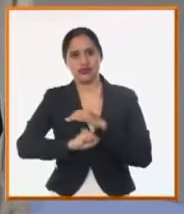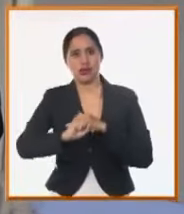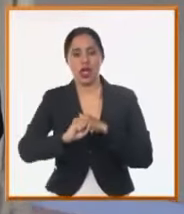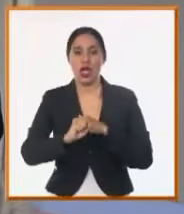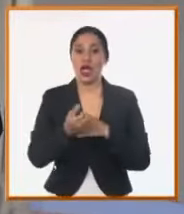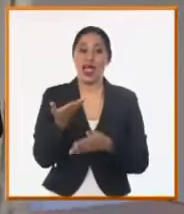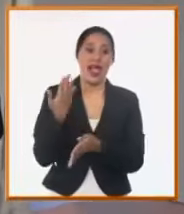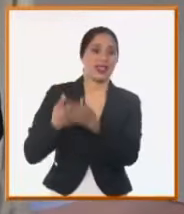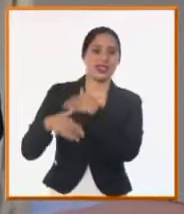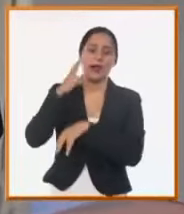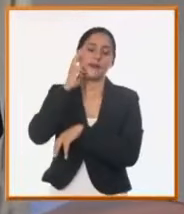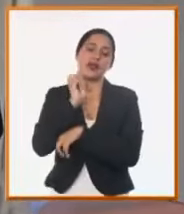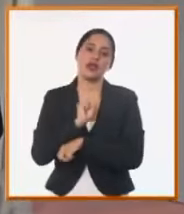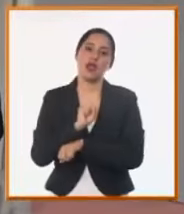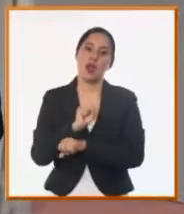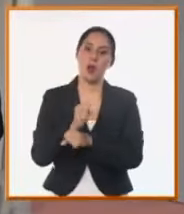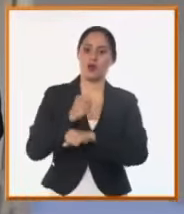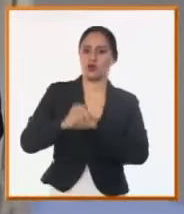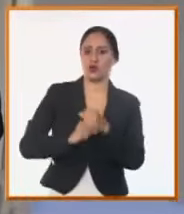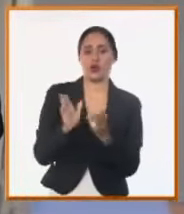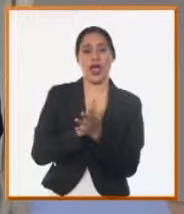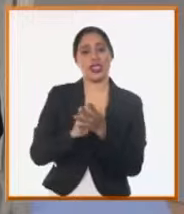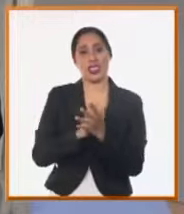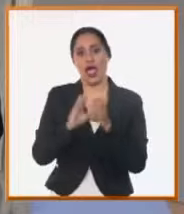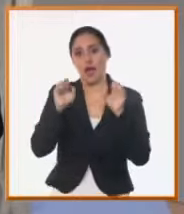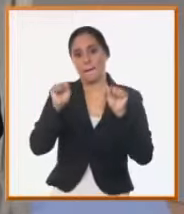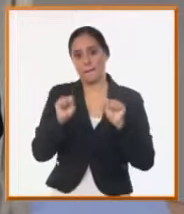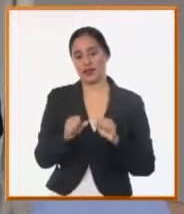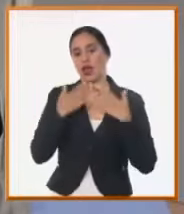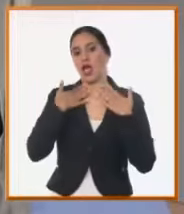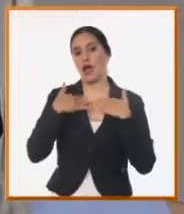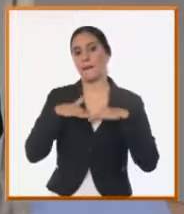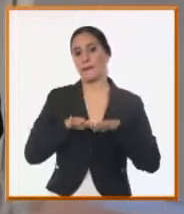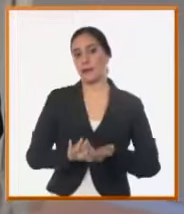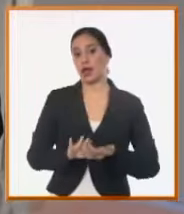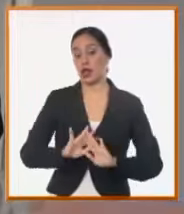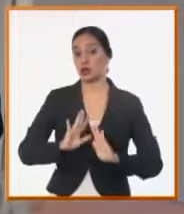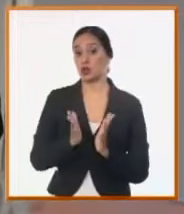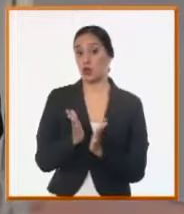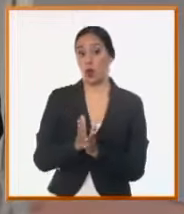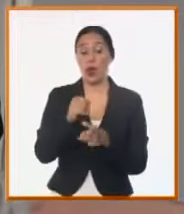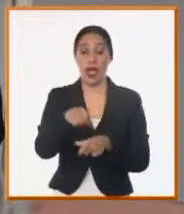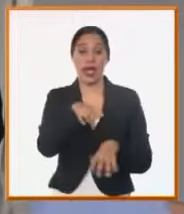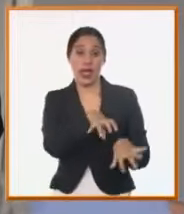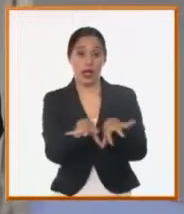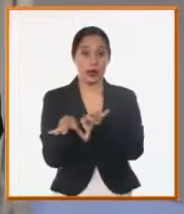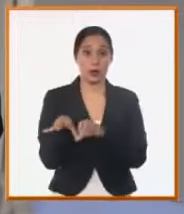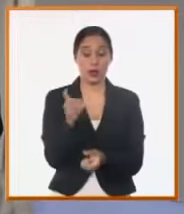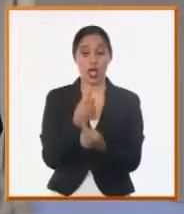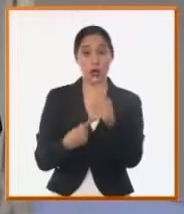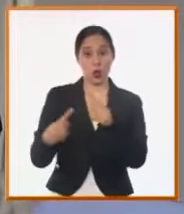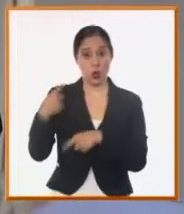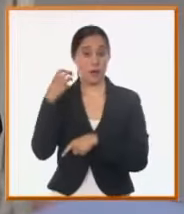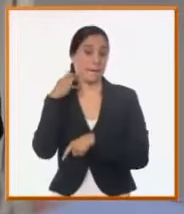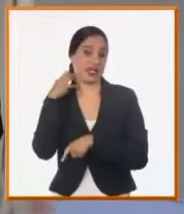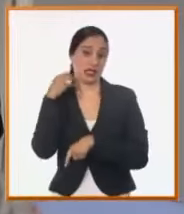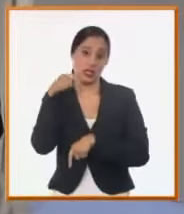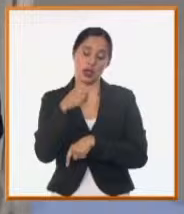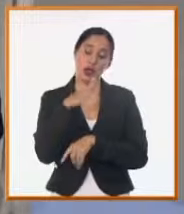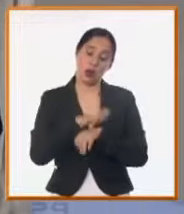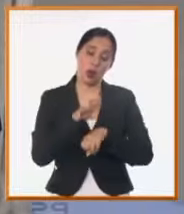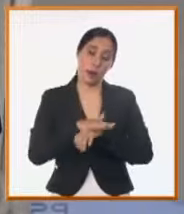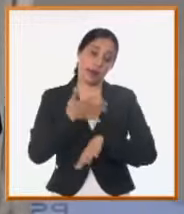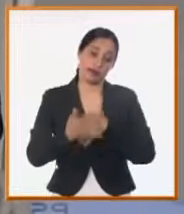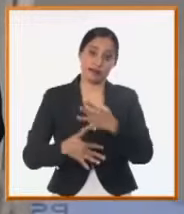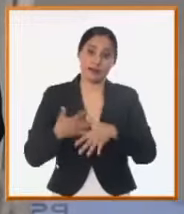sin usarse las conductoras, sin llegar el agua a muchos lugares, se puso un equipo potente para la zona de Manzanillo y realmente parece que ha provocado este problema,